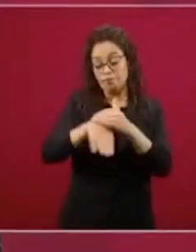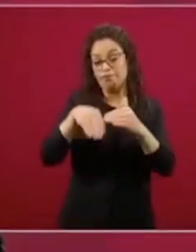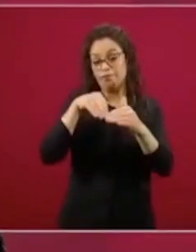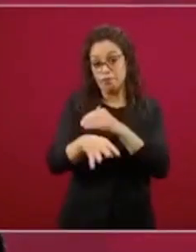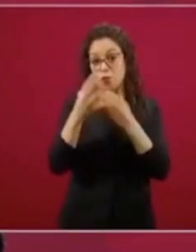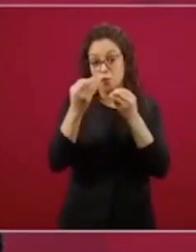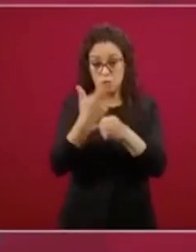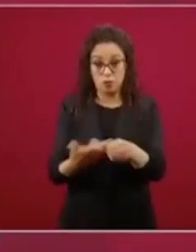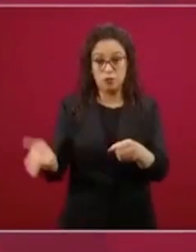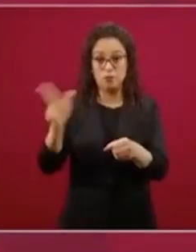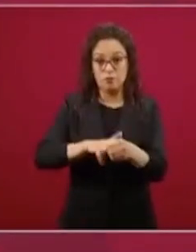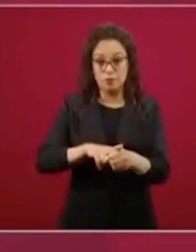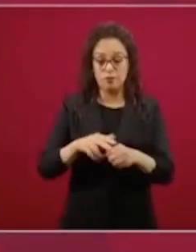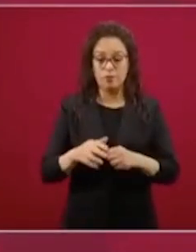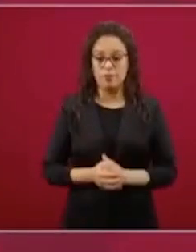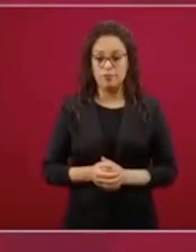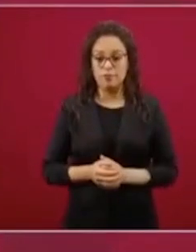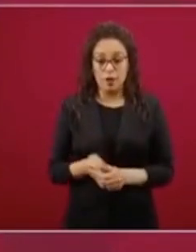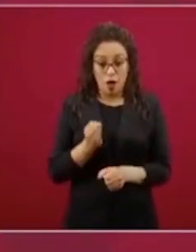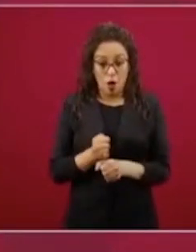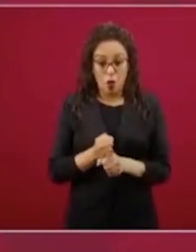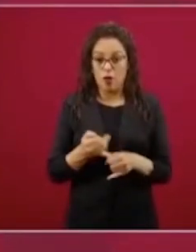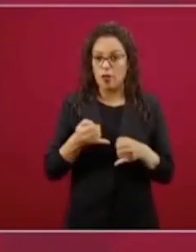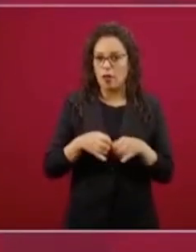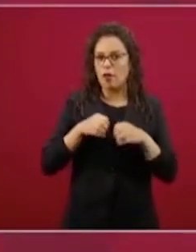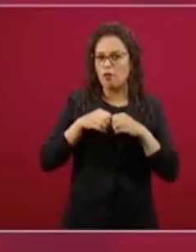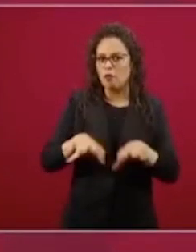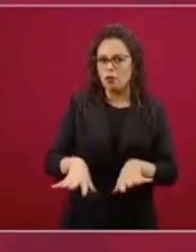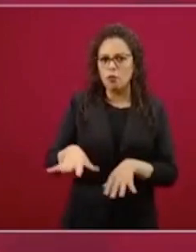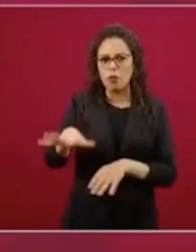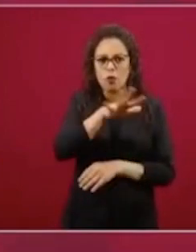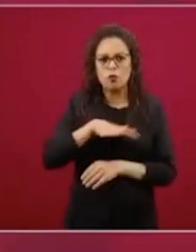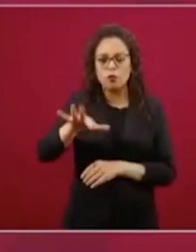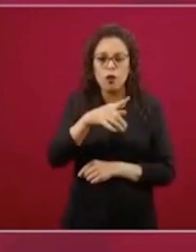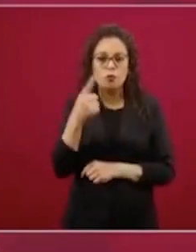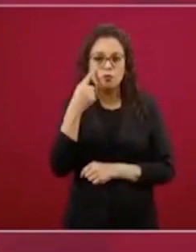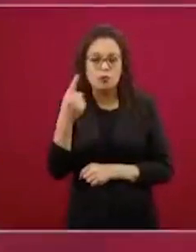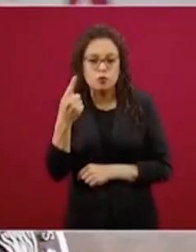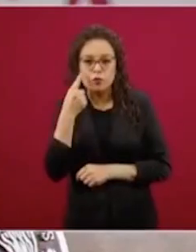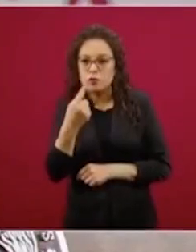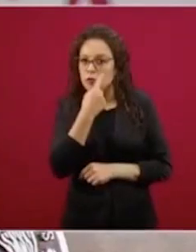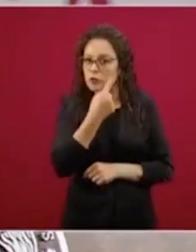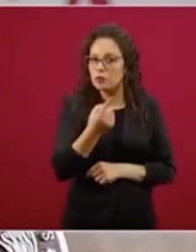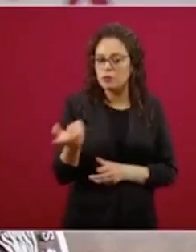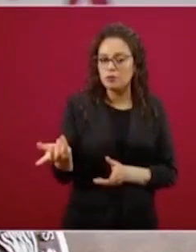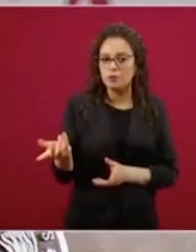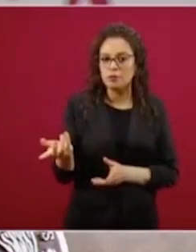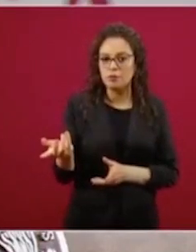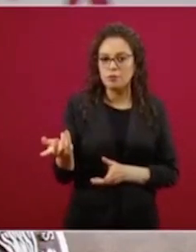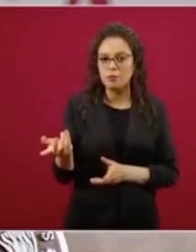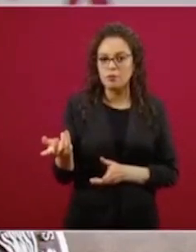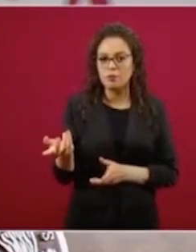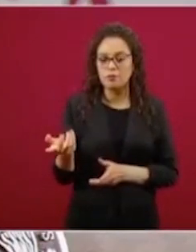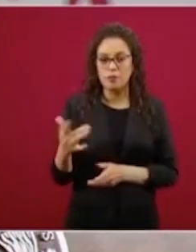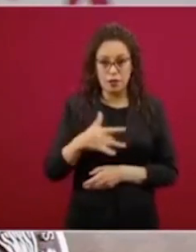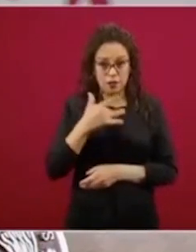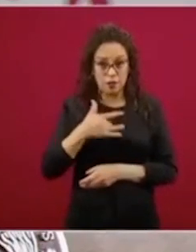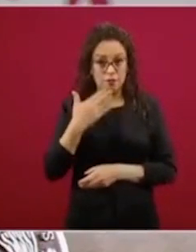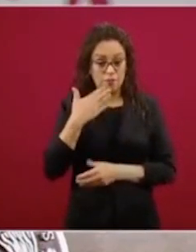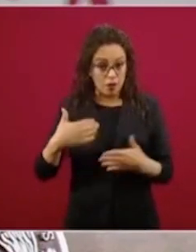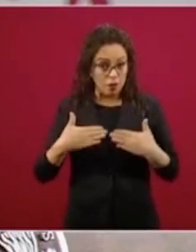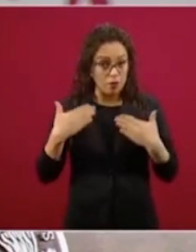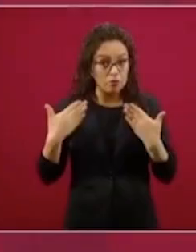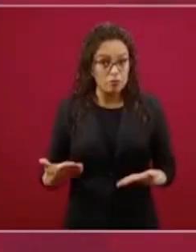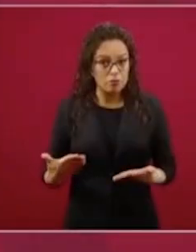el tipo de información que está circulando para generar desconfianza tiene que ver con